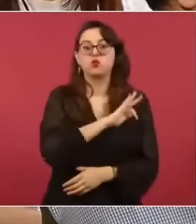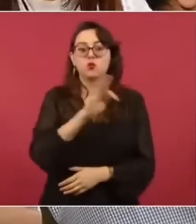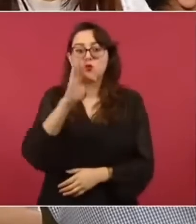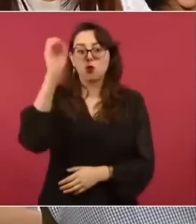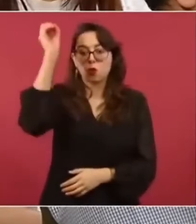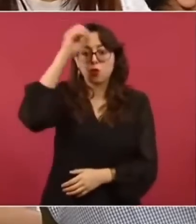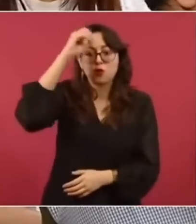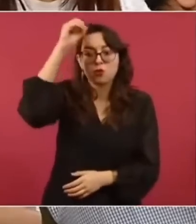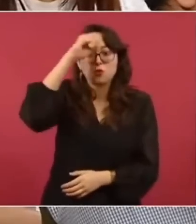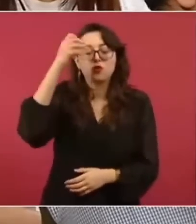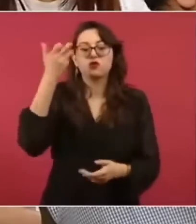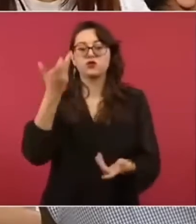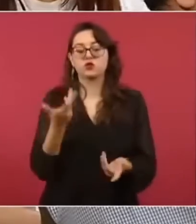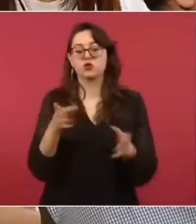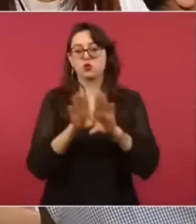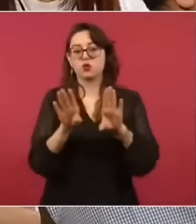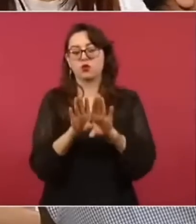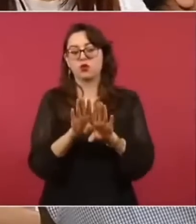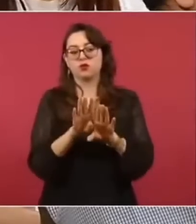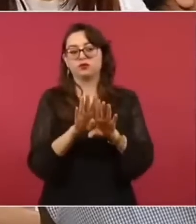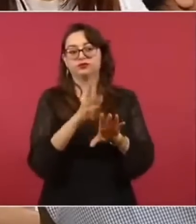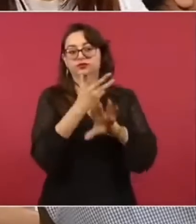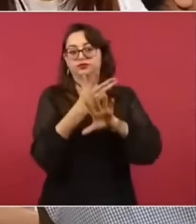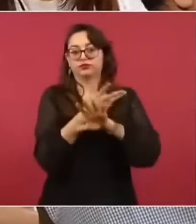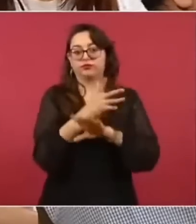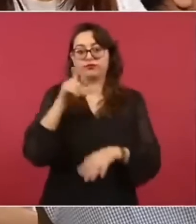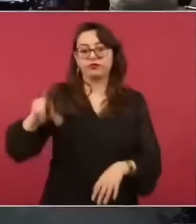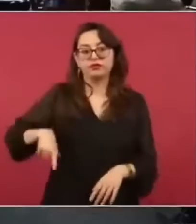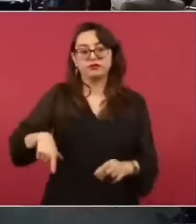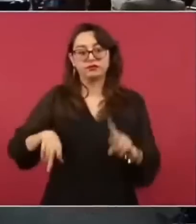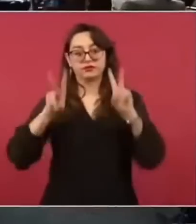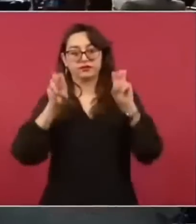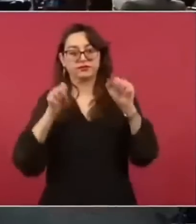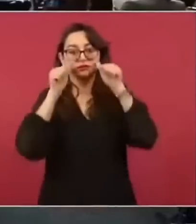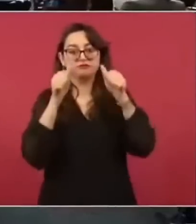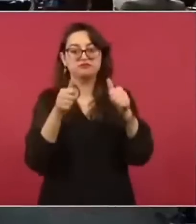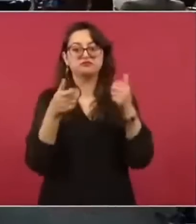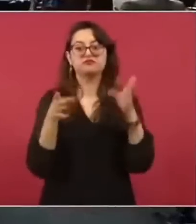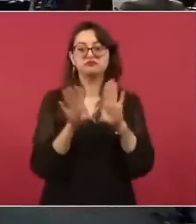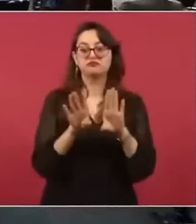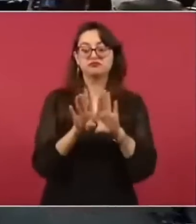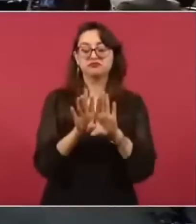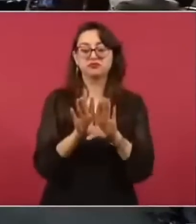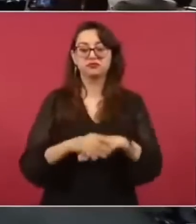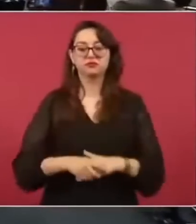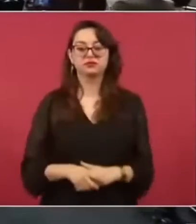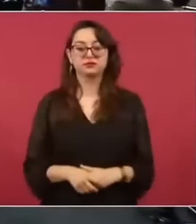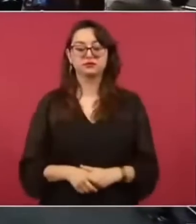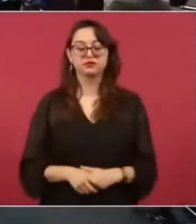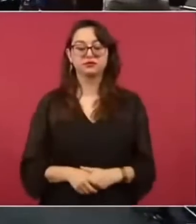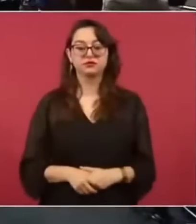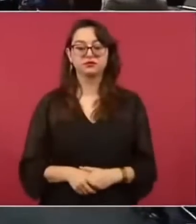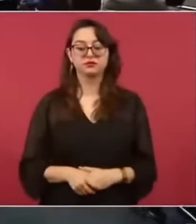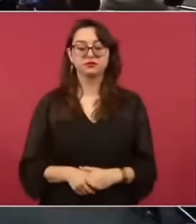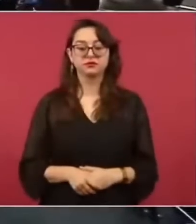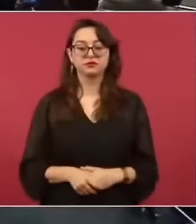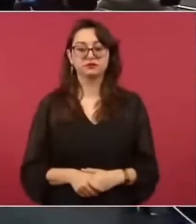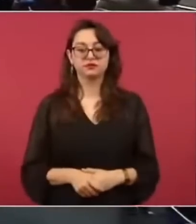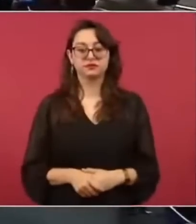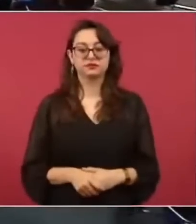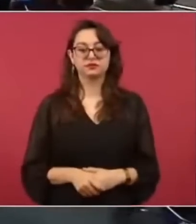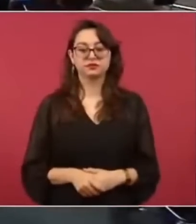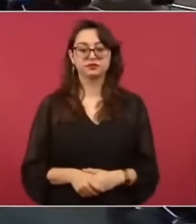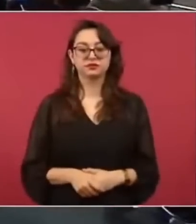debería hacer el gobierno de Estados Unidos para abordar eso? Bueno, ya hay una iniciativa del